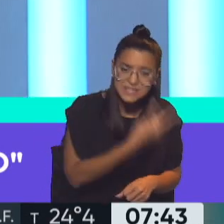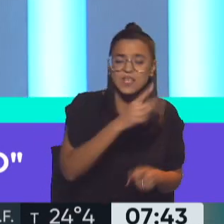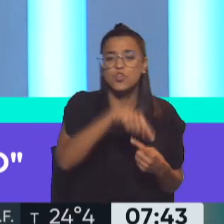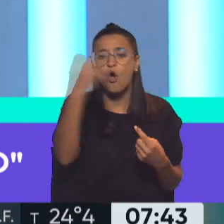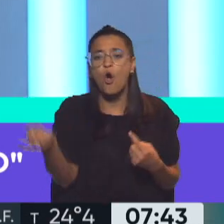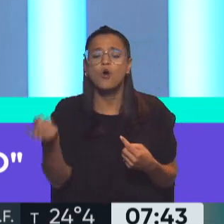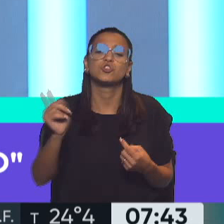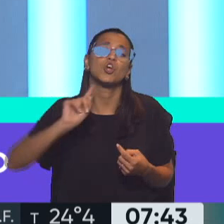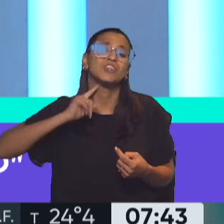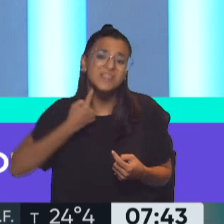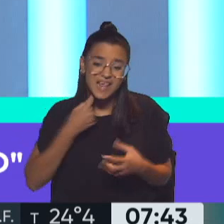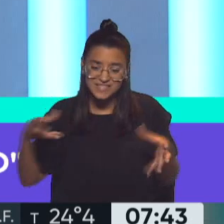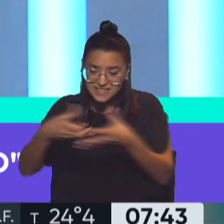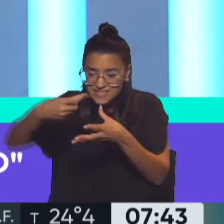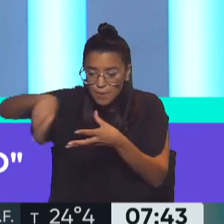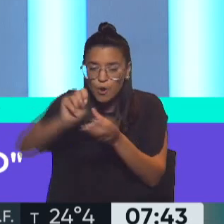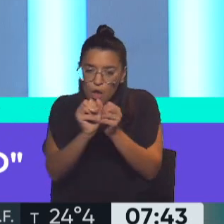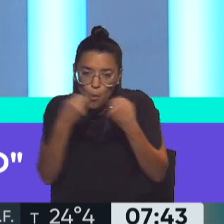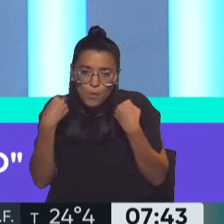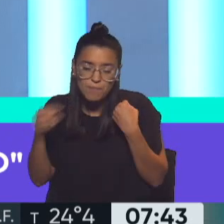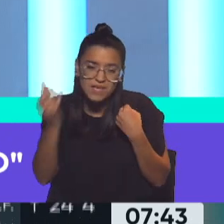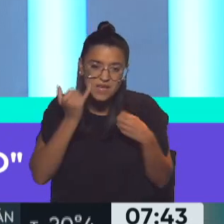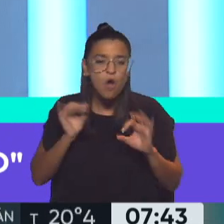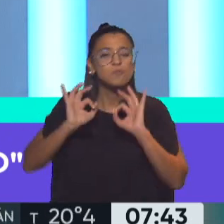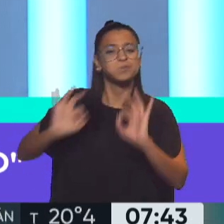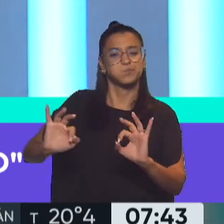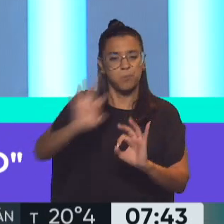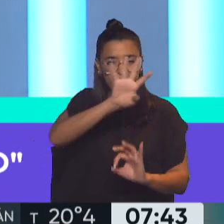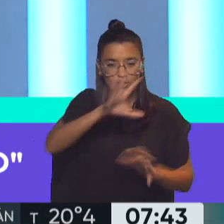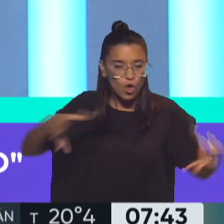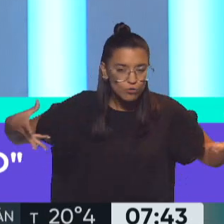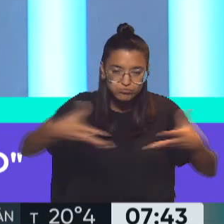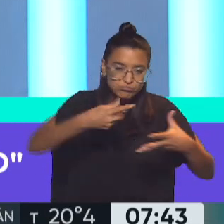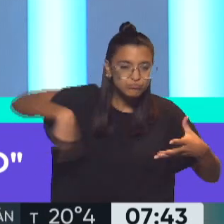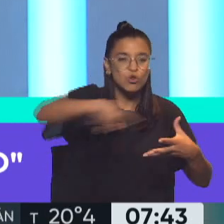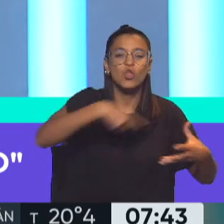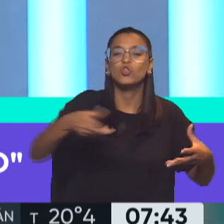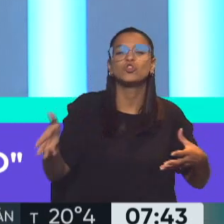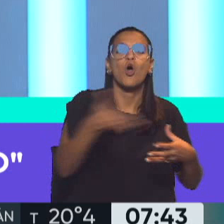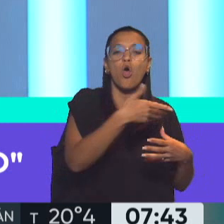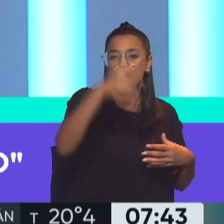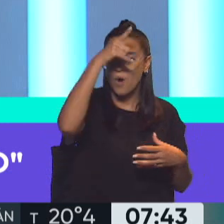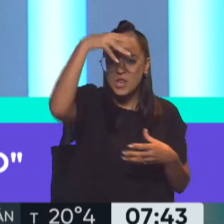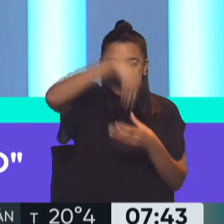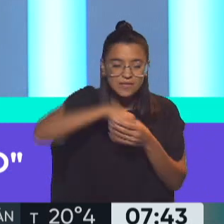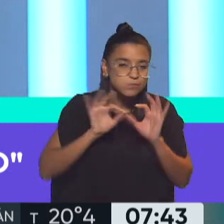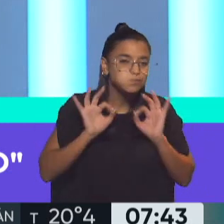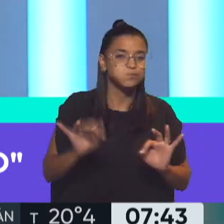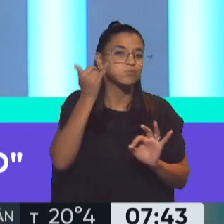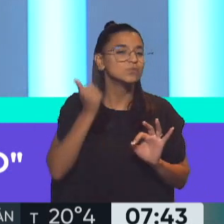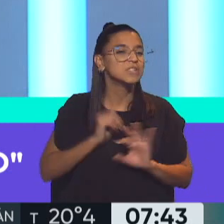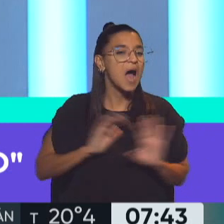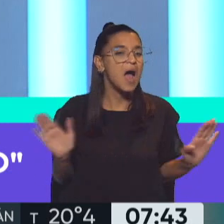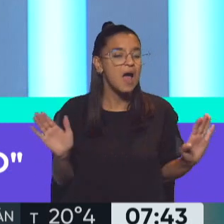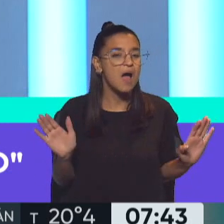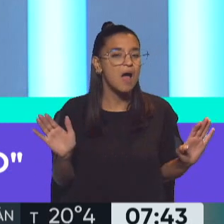por el encubrimiento, entre otros delitos? ¿Está completo el cuadro? ¿Estos son todos los policías que intervinieron en la muerte de Lucas González?